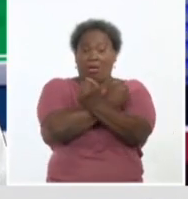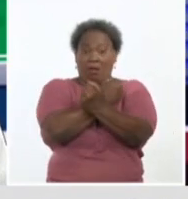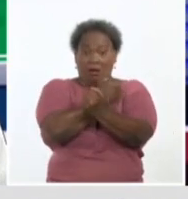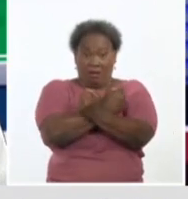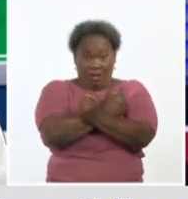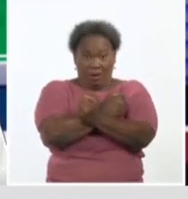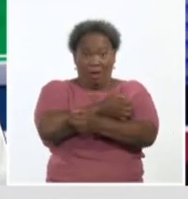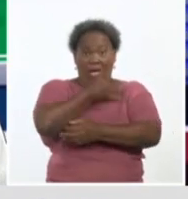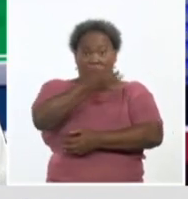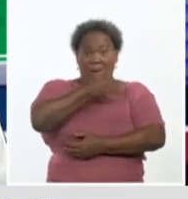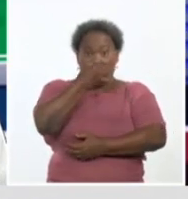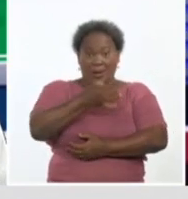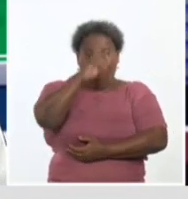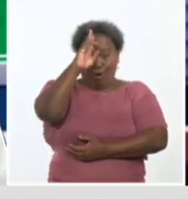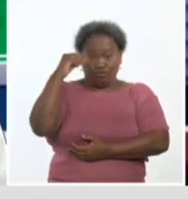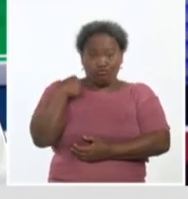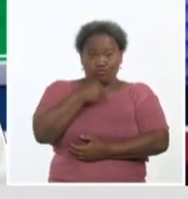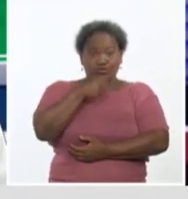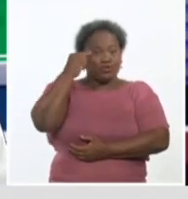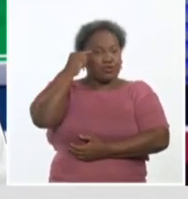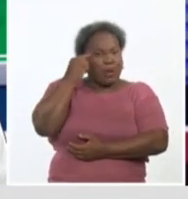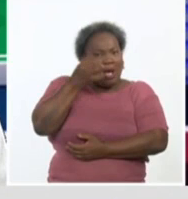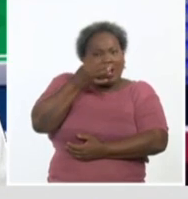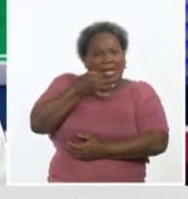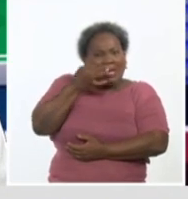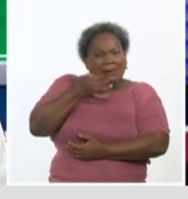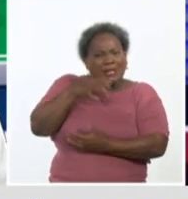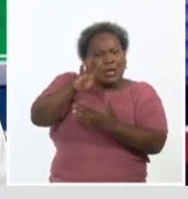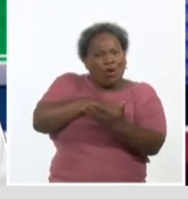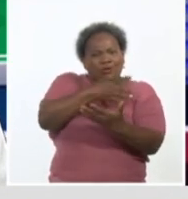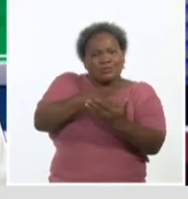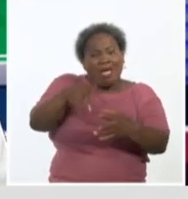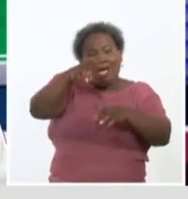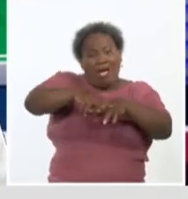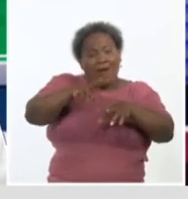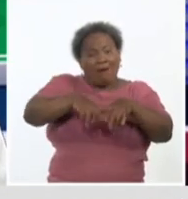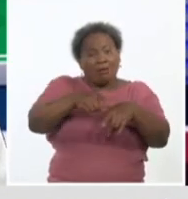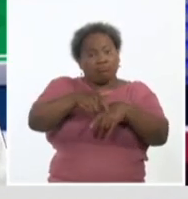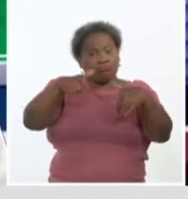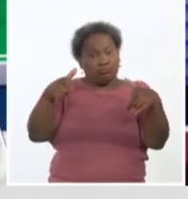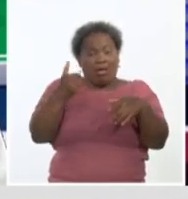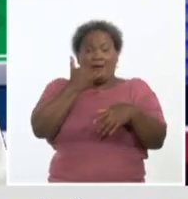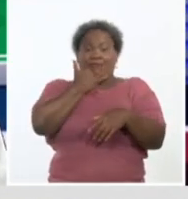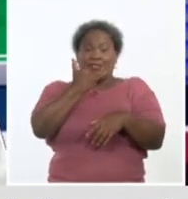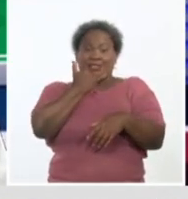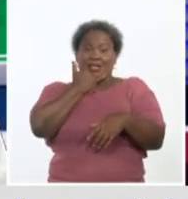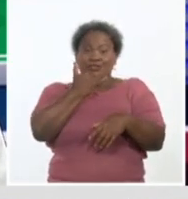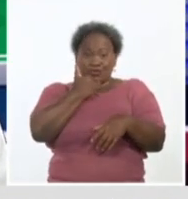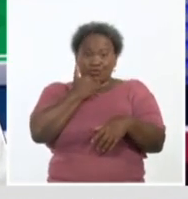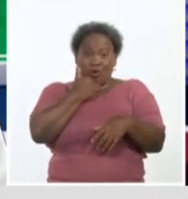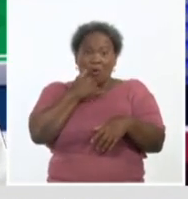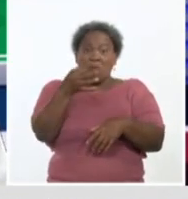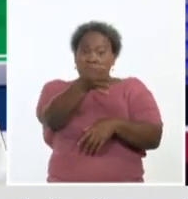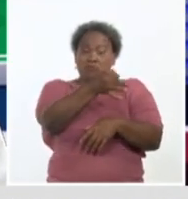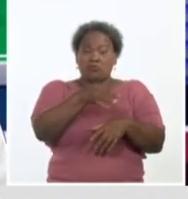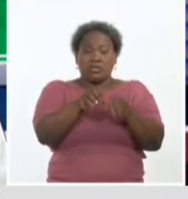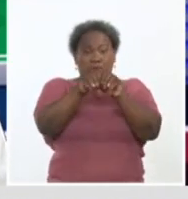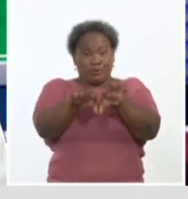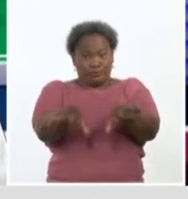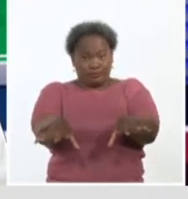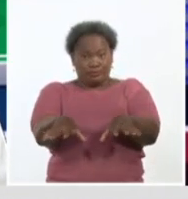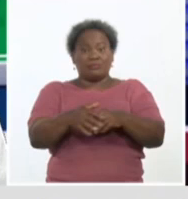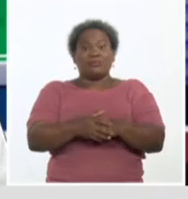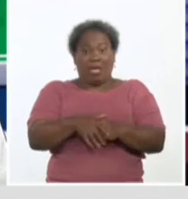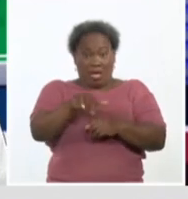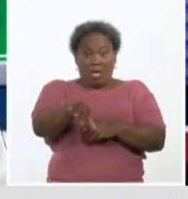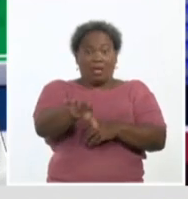acaba de explicar el propio profesor Durán, con la alta incidencia de la enfermedad, pues bueno, fue seleccionado para la